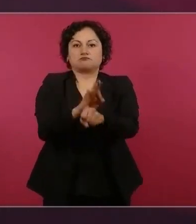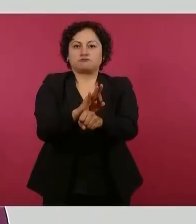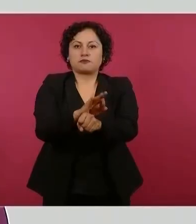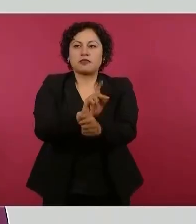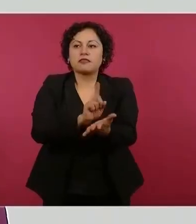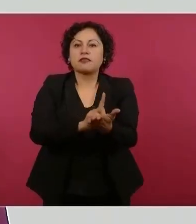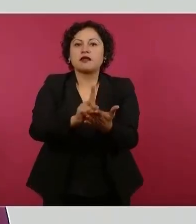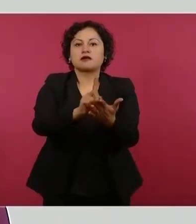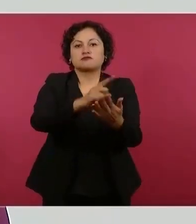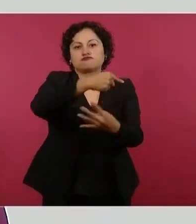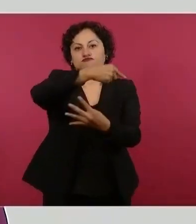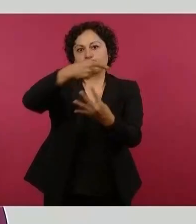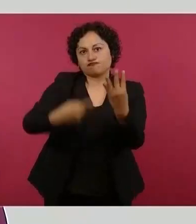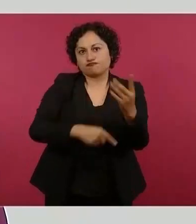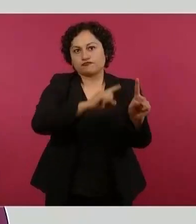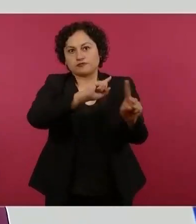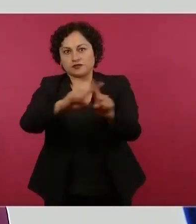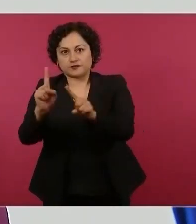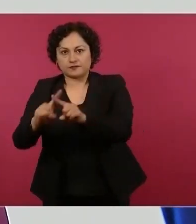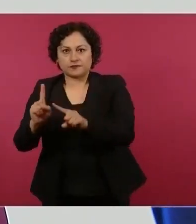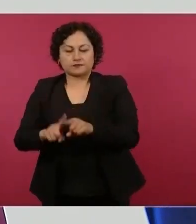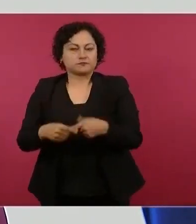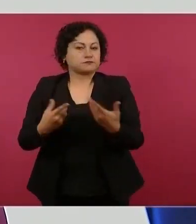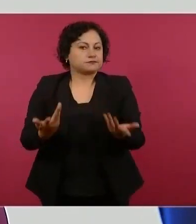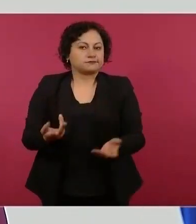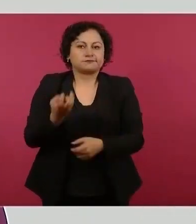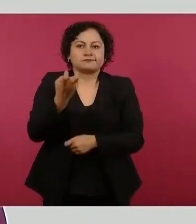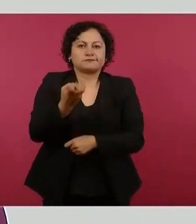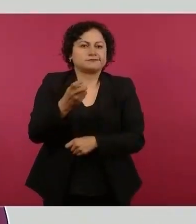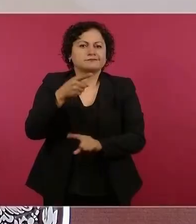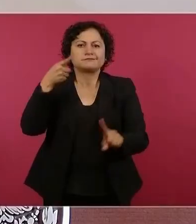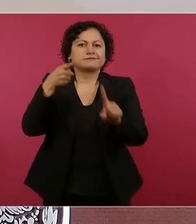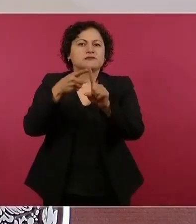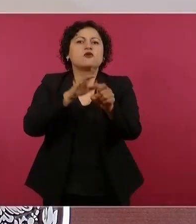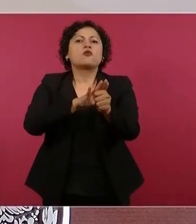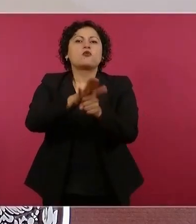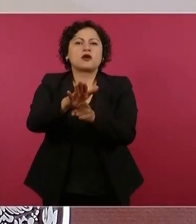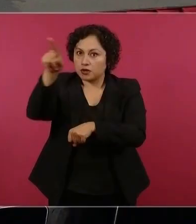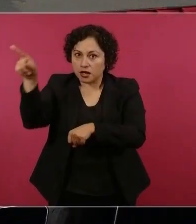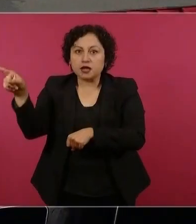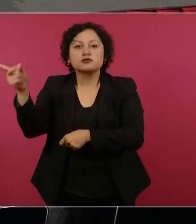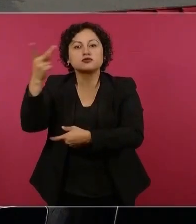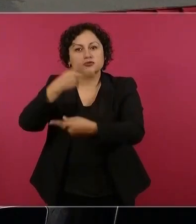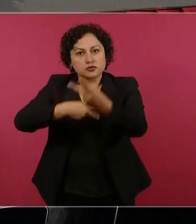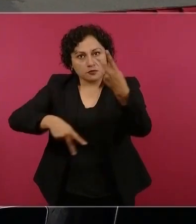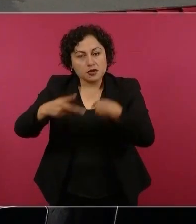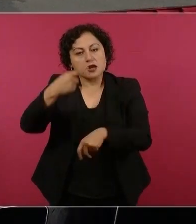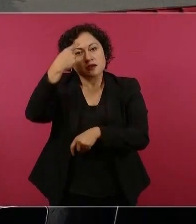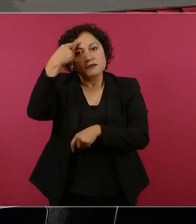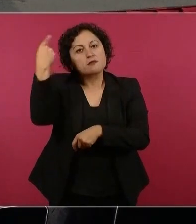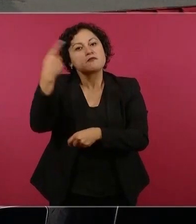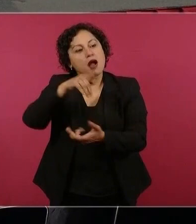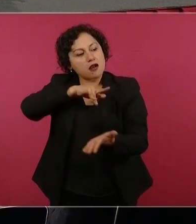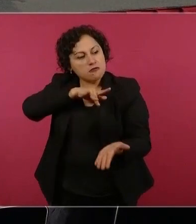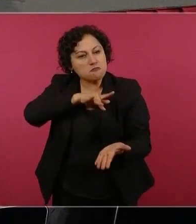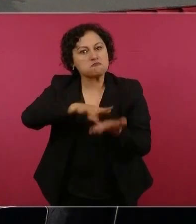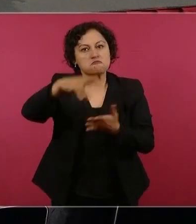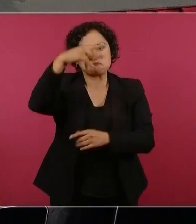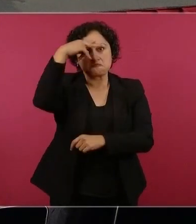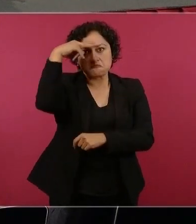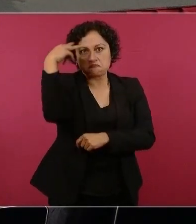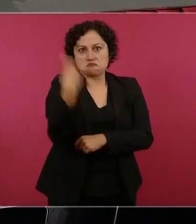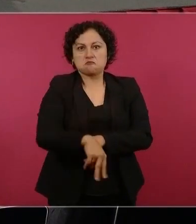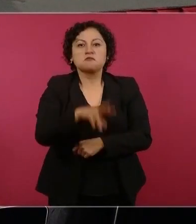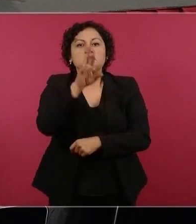humanos, es en esencia proteger la vida de las personas. Hoy México es otro en el